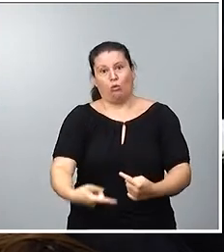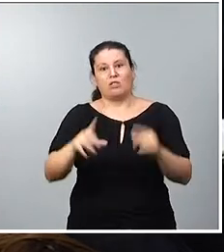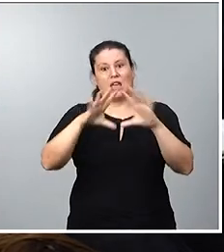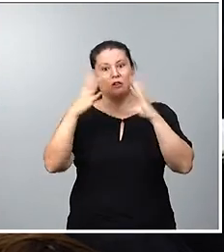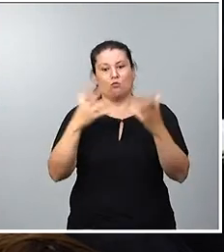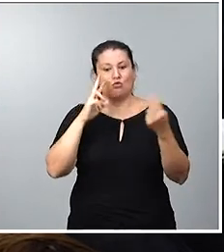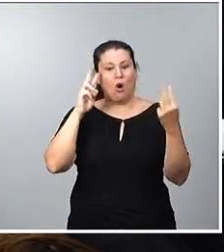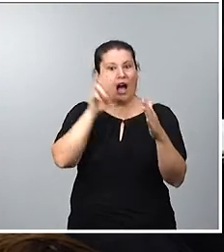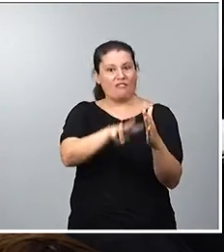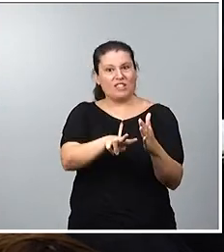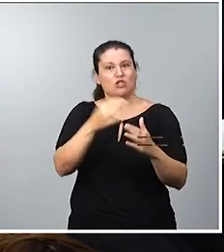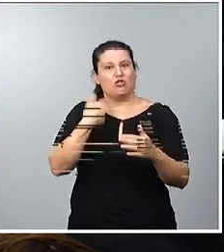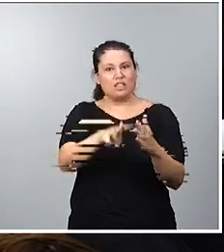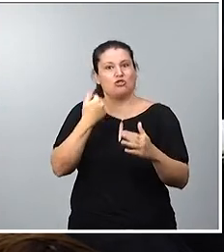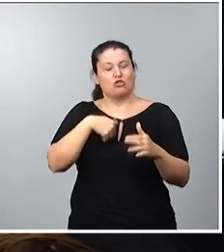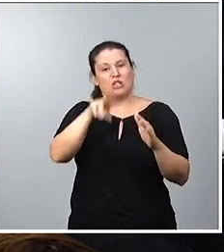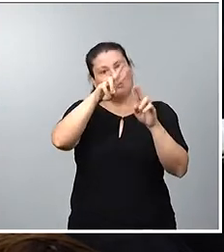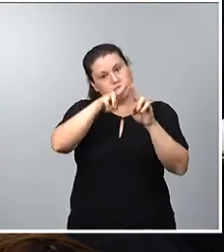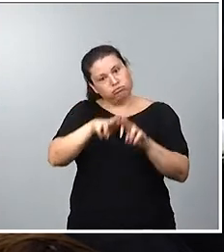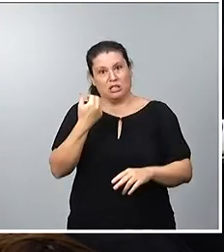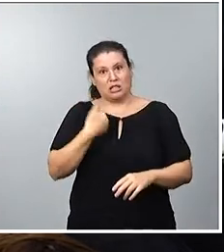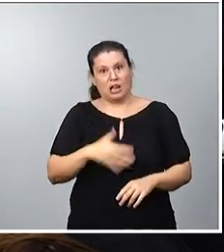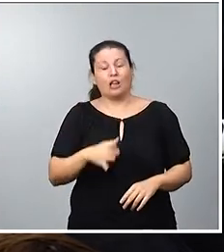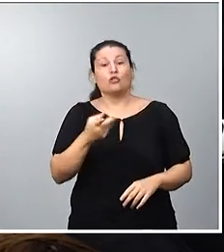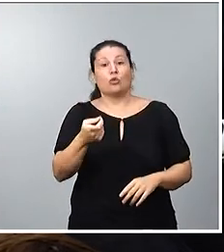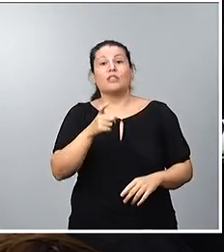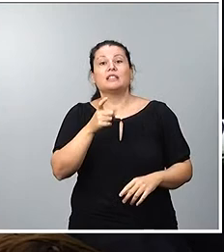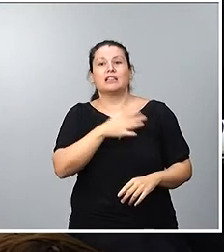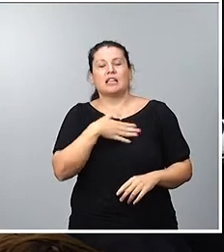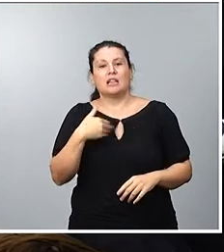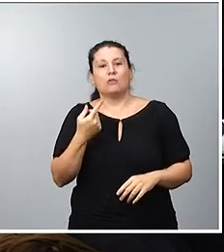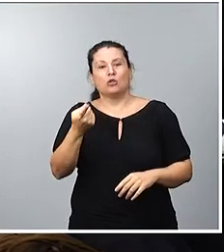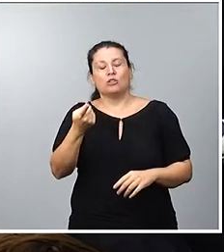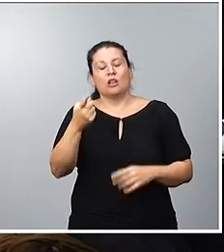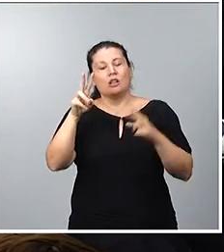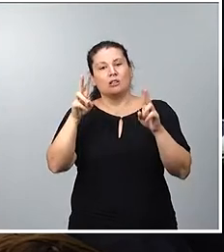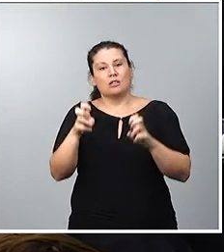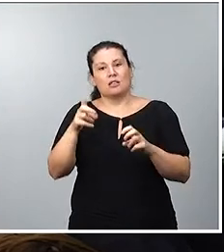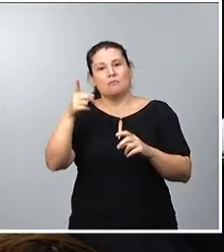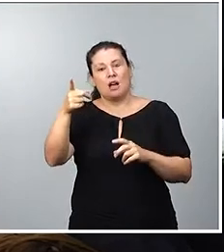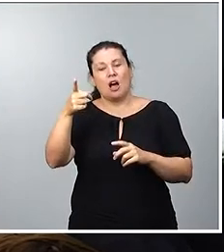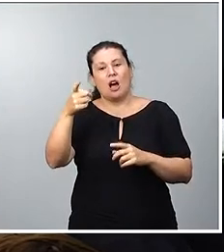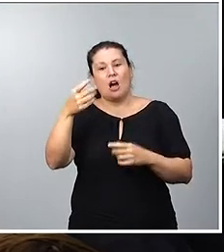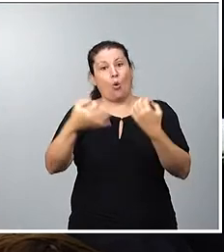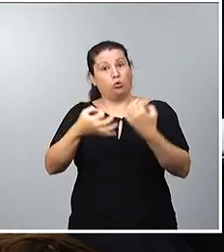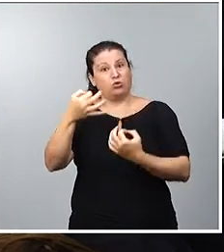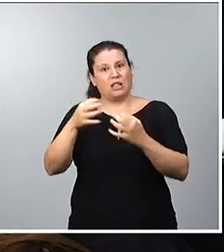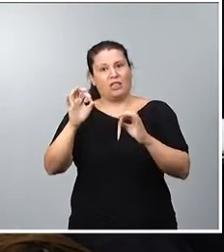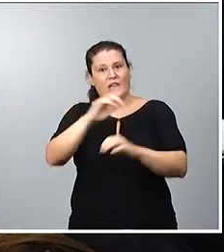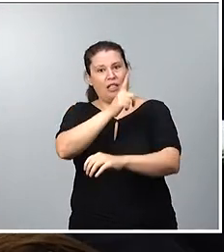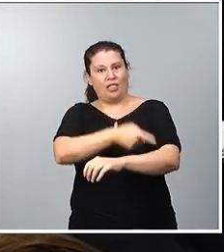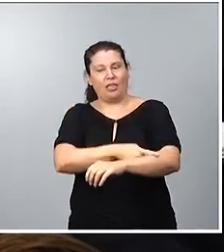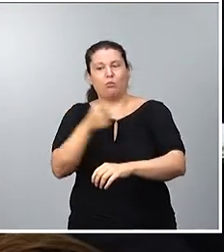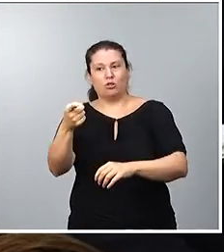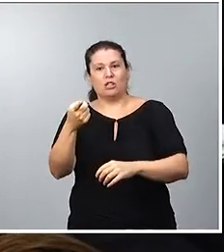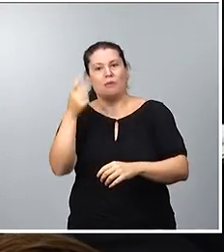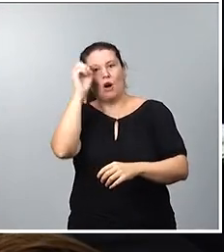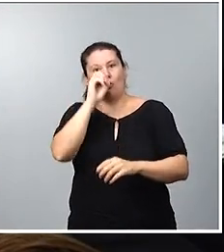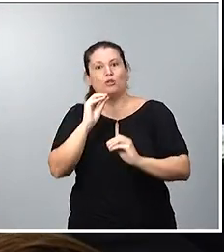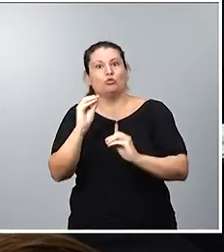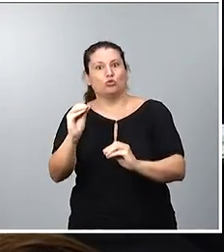¿Qué imagen está dando el sistema de justicia deportiva española si estamos en estas y si